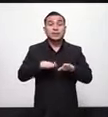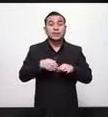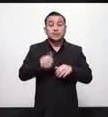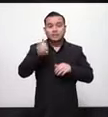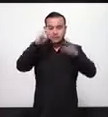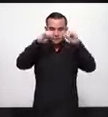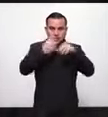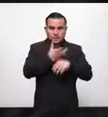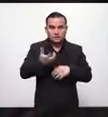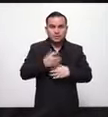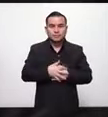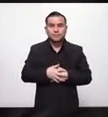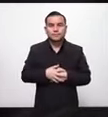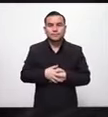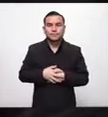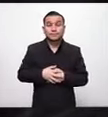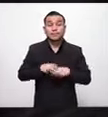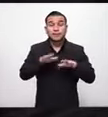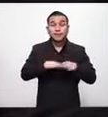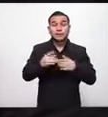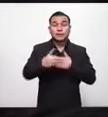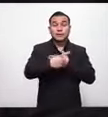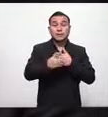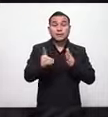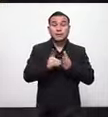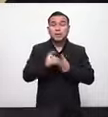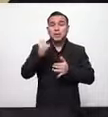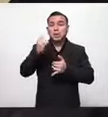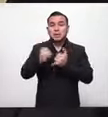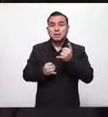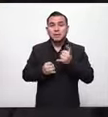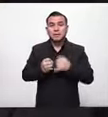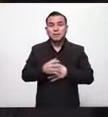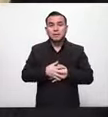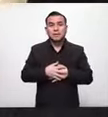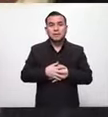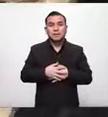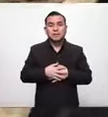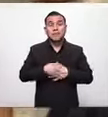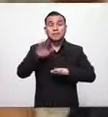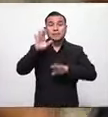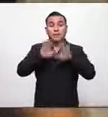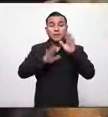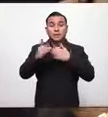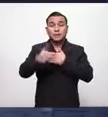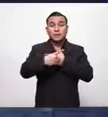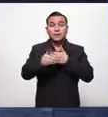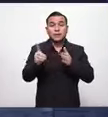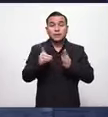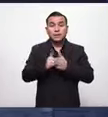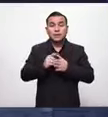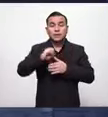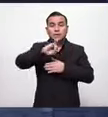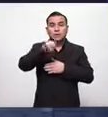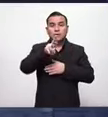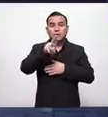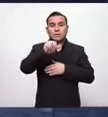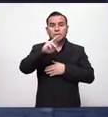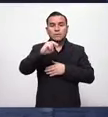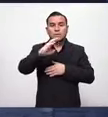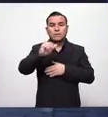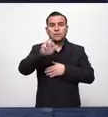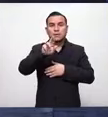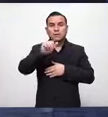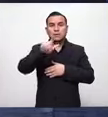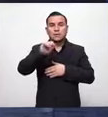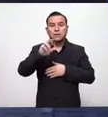buenas noches a todos gracias diputado ya para finalizar me voy a pedir la palabra el diputado Juan Carlos Mendoza diputado